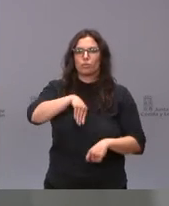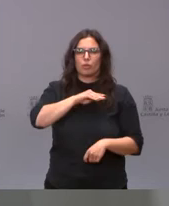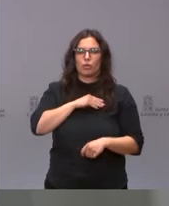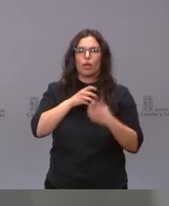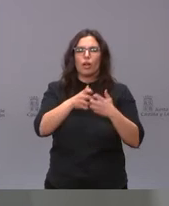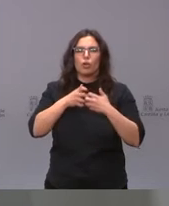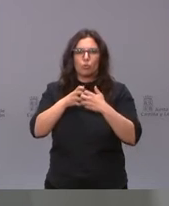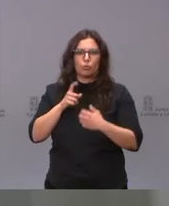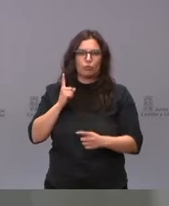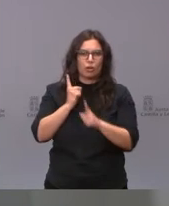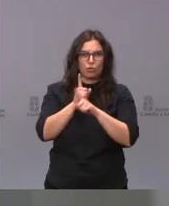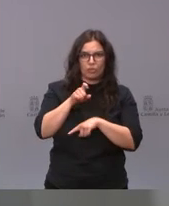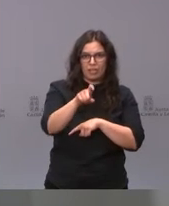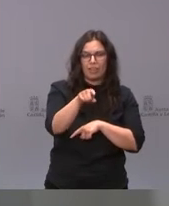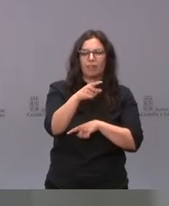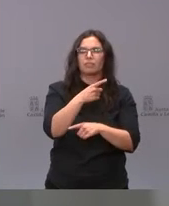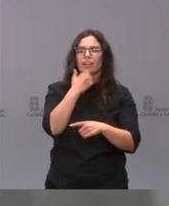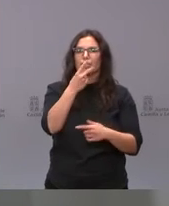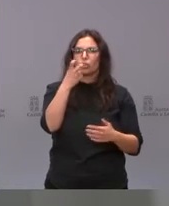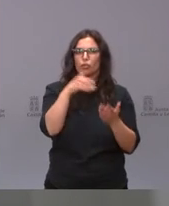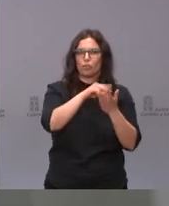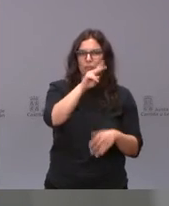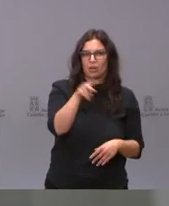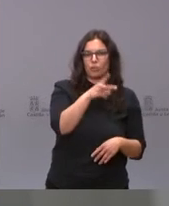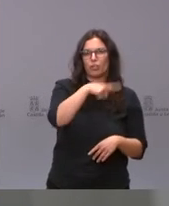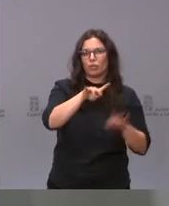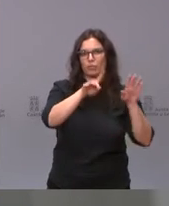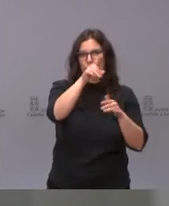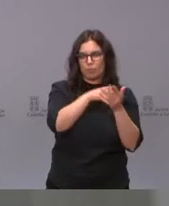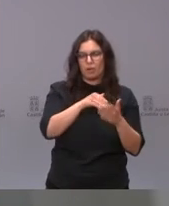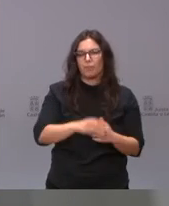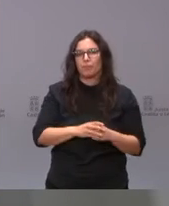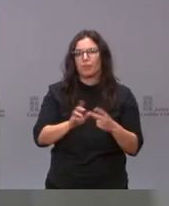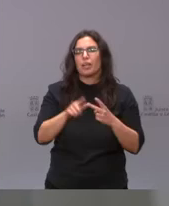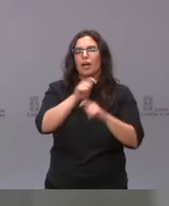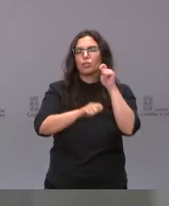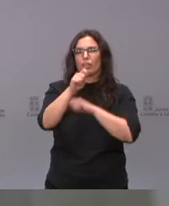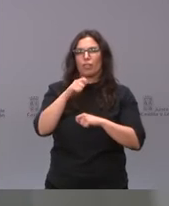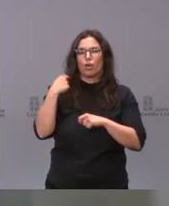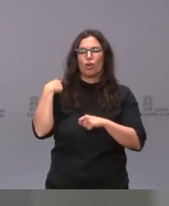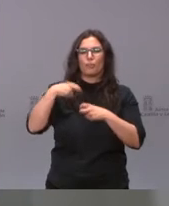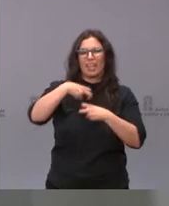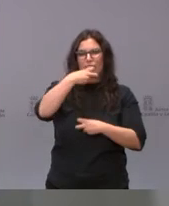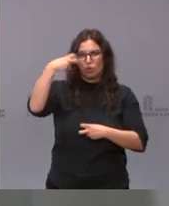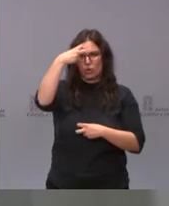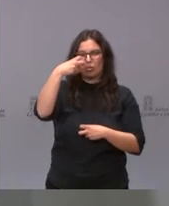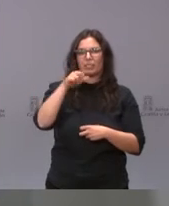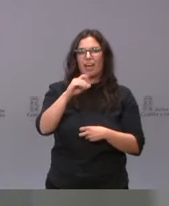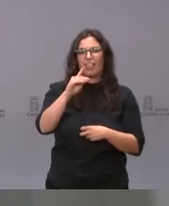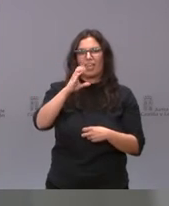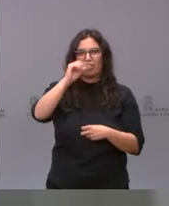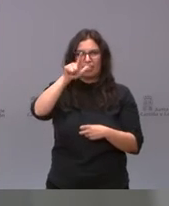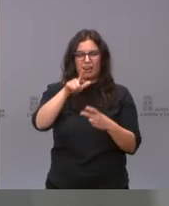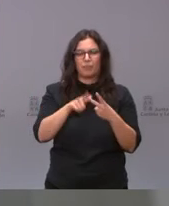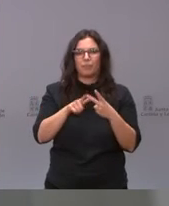Lucha contra el Cáncer, que va a recibir casi 200.000 euros, 191.000, la Asociación de Escoliosis de Castilla y León, es decir, la